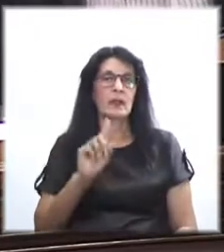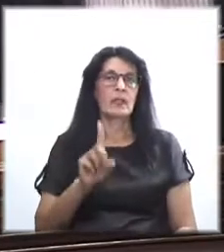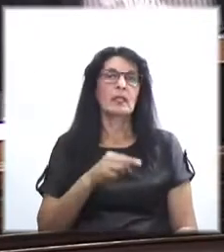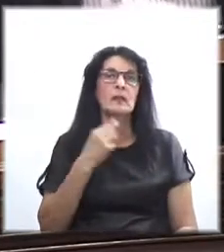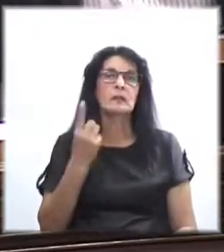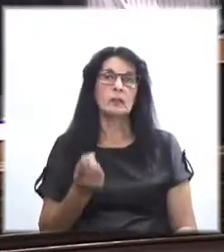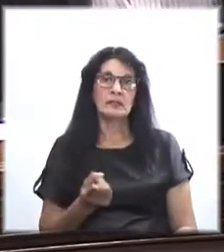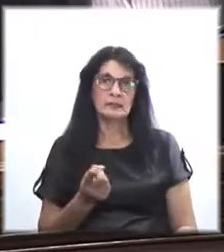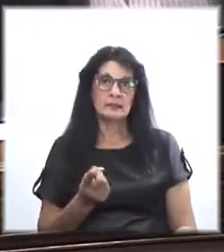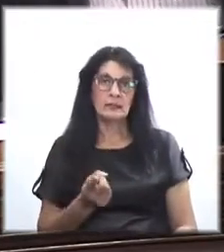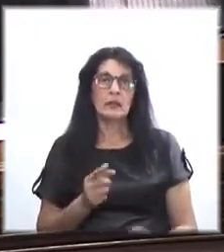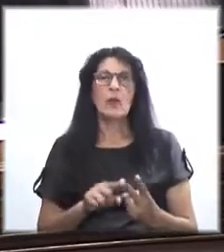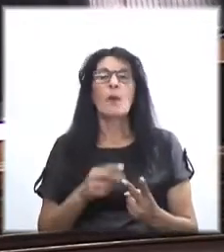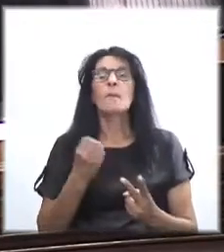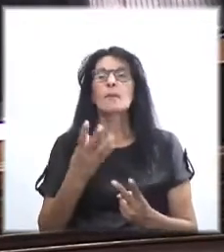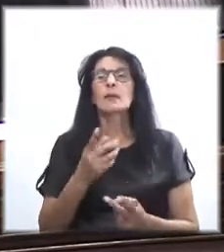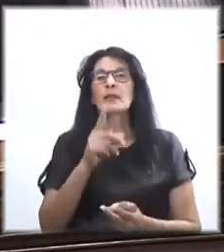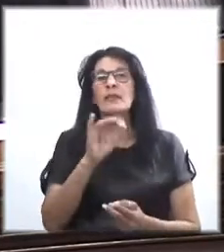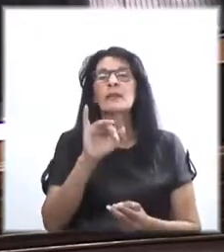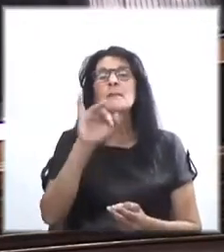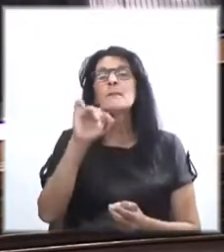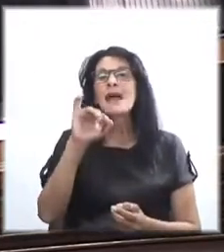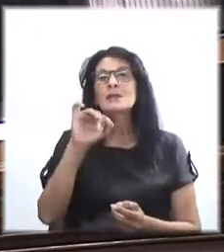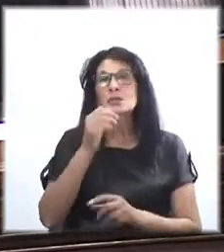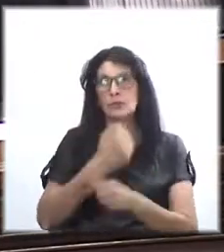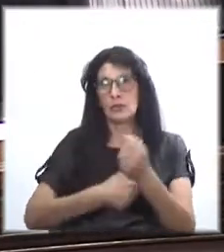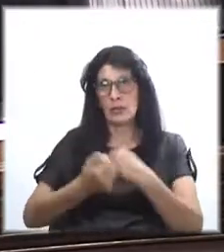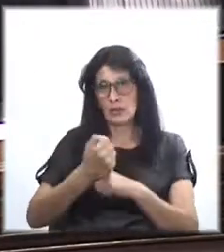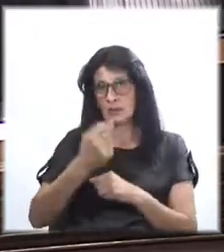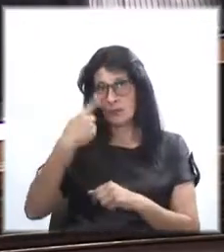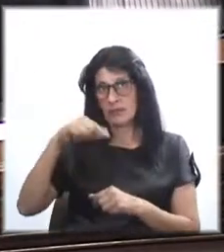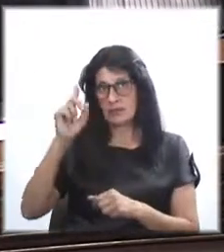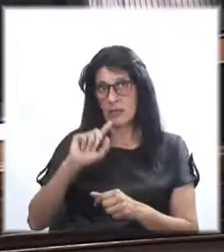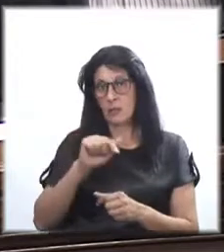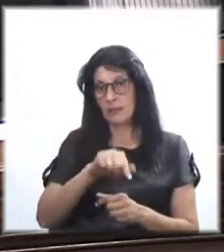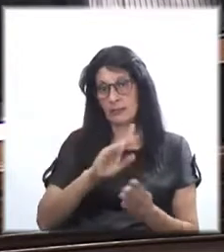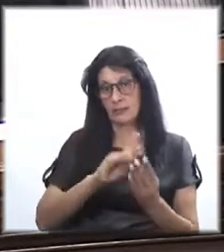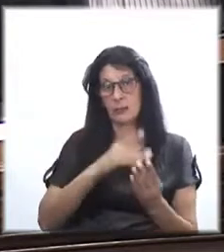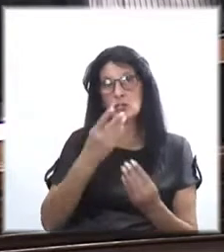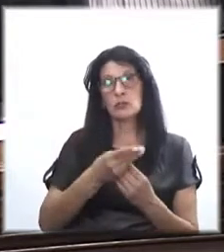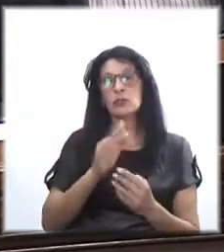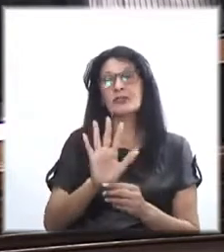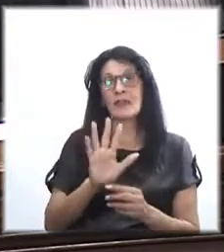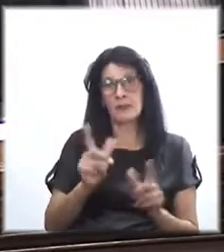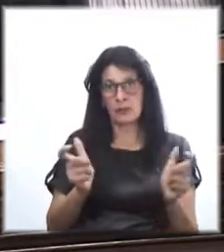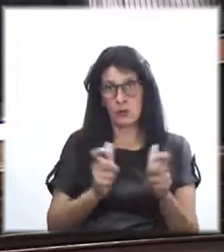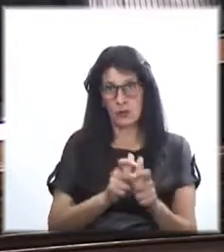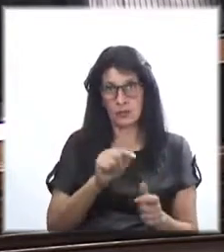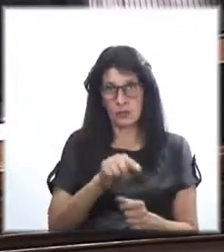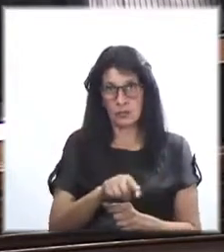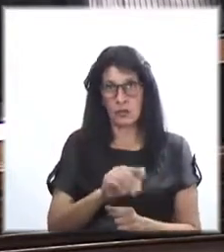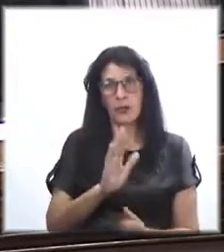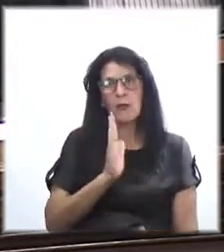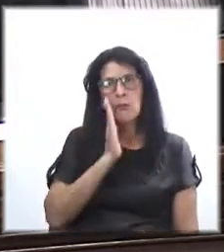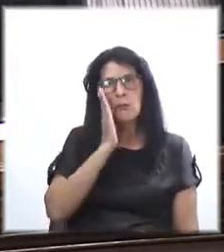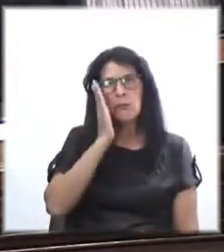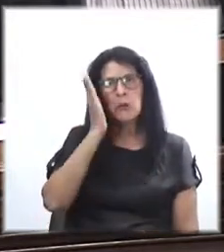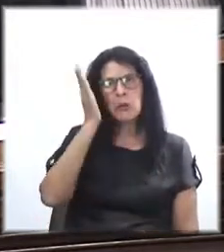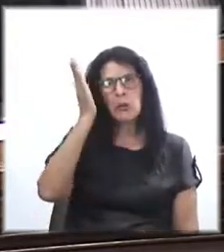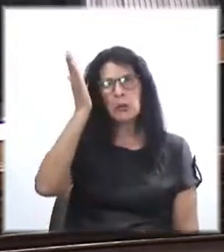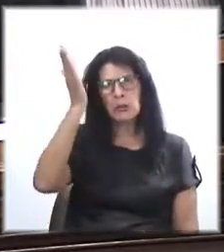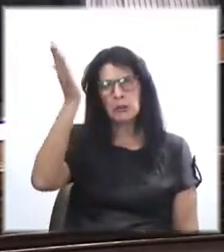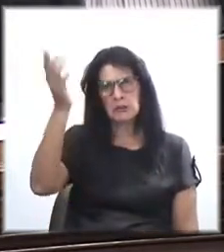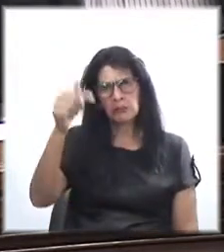porque desde mayo del año pasado, señor Presidente, este proyecto está en comisión y ha dormido en comisión este